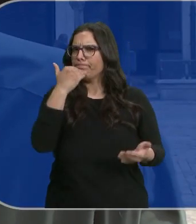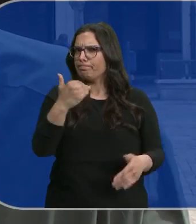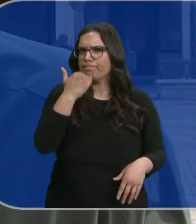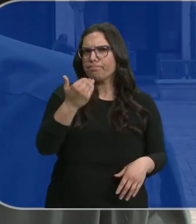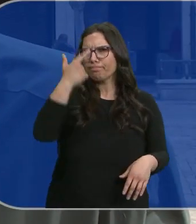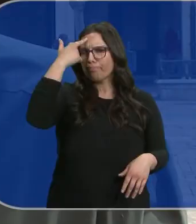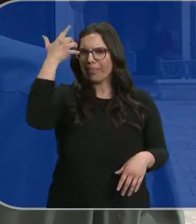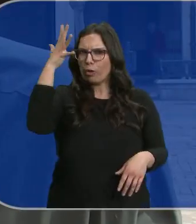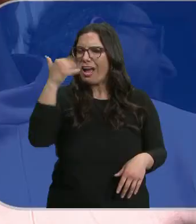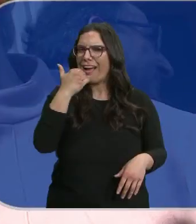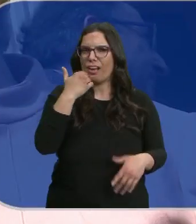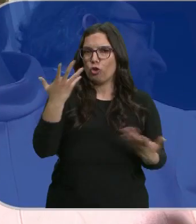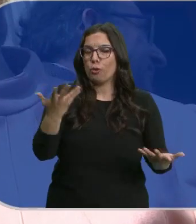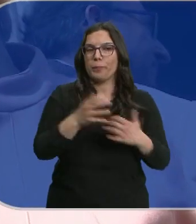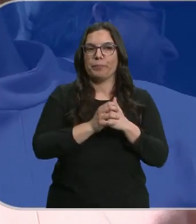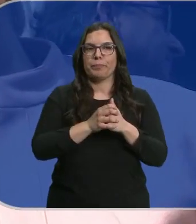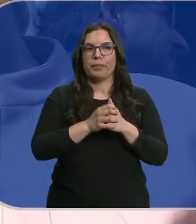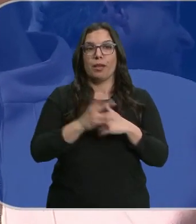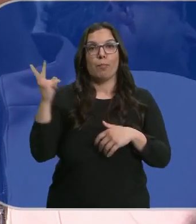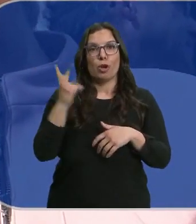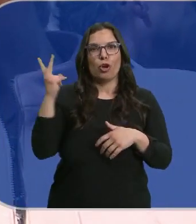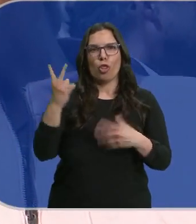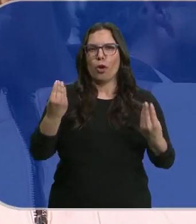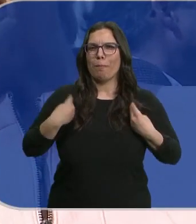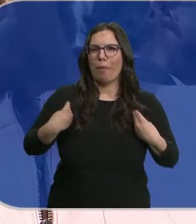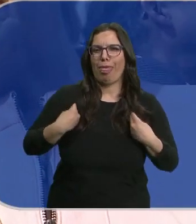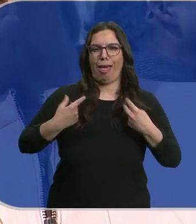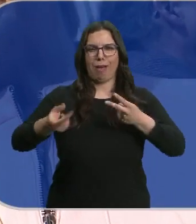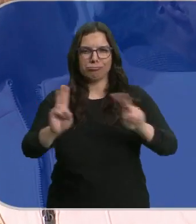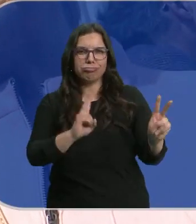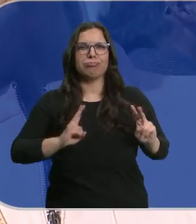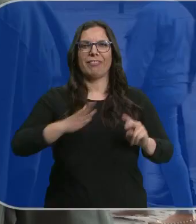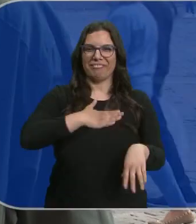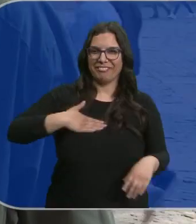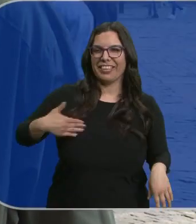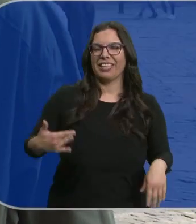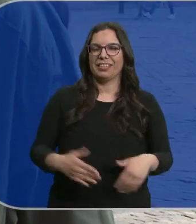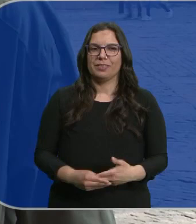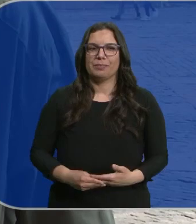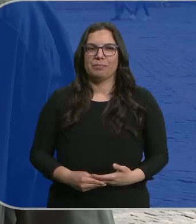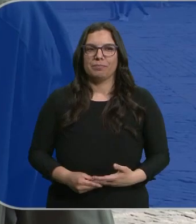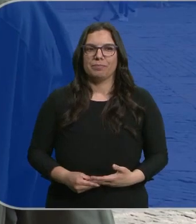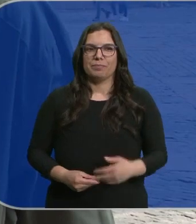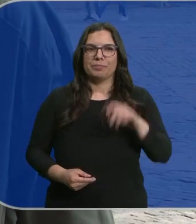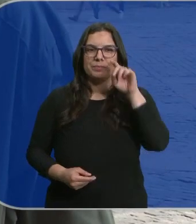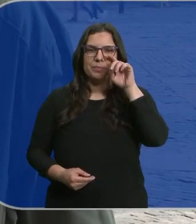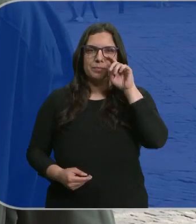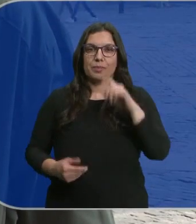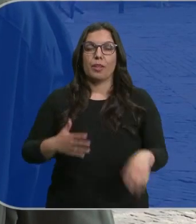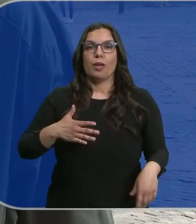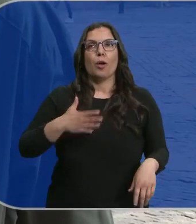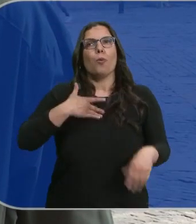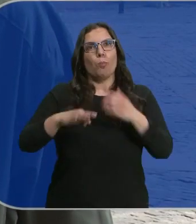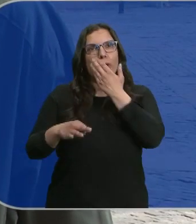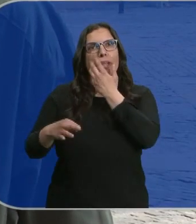neurológicamente. Pero que no renuncian ni a la vida ni a la actividad. Tiene sus formas de poder